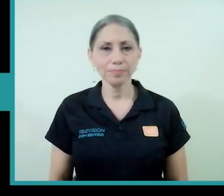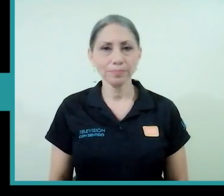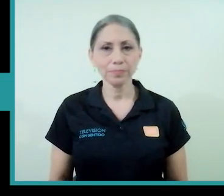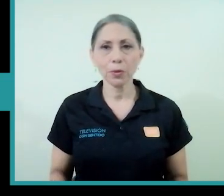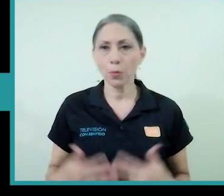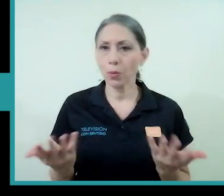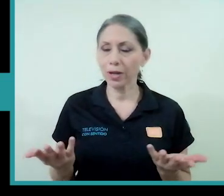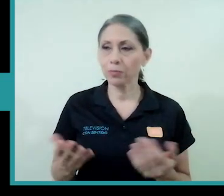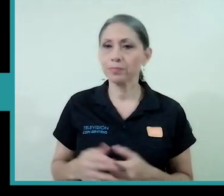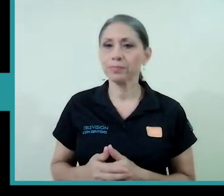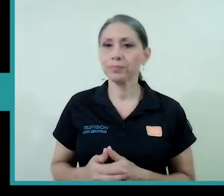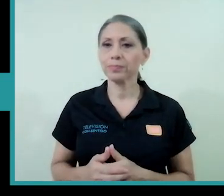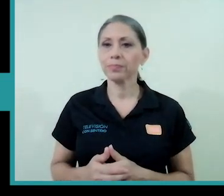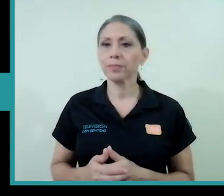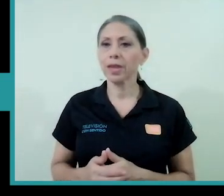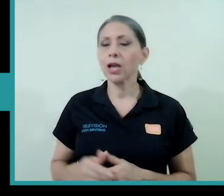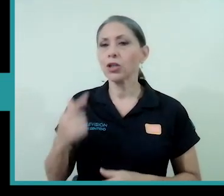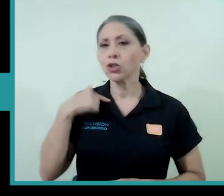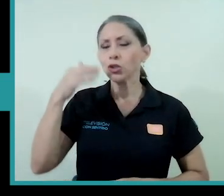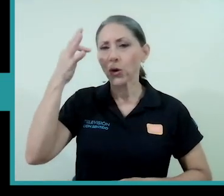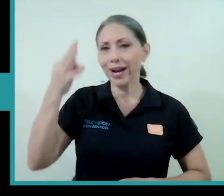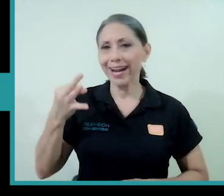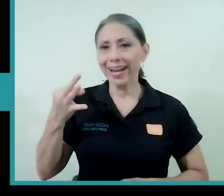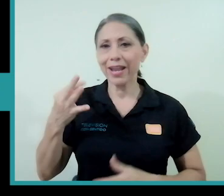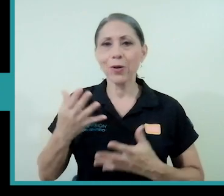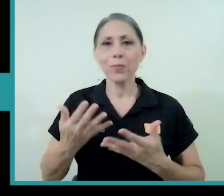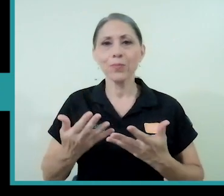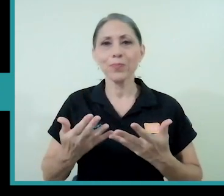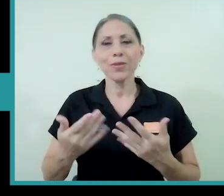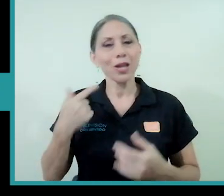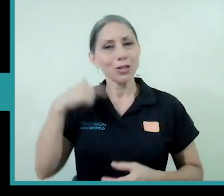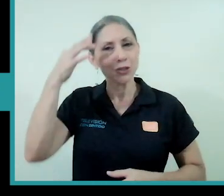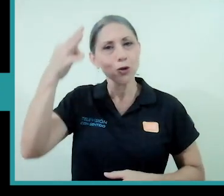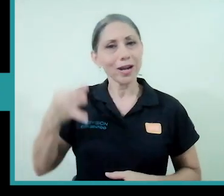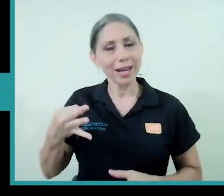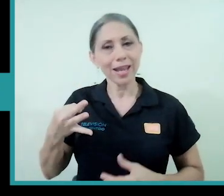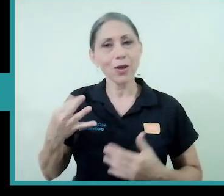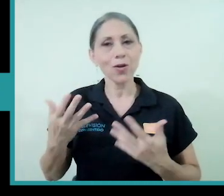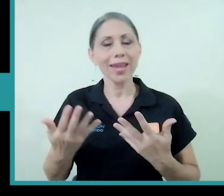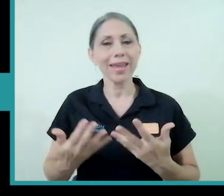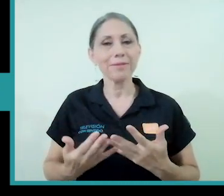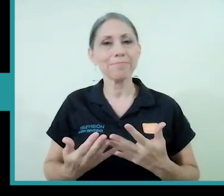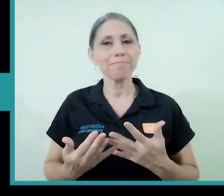bueno yo creo yo creo que